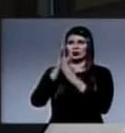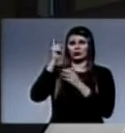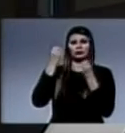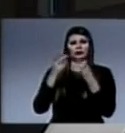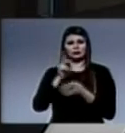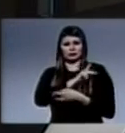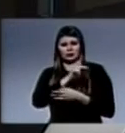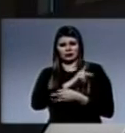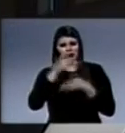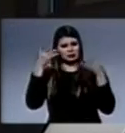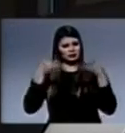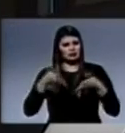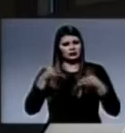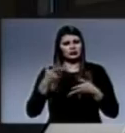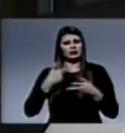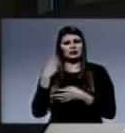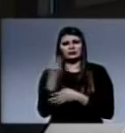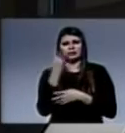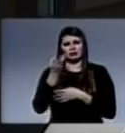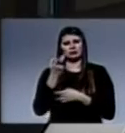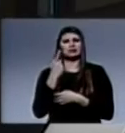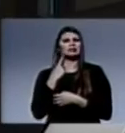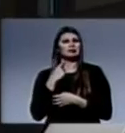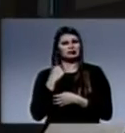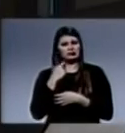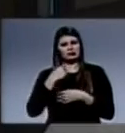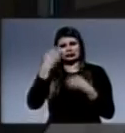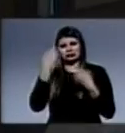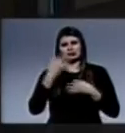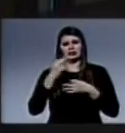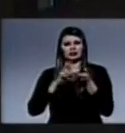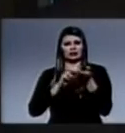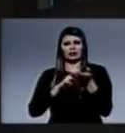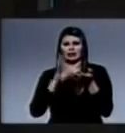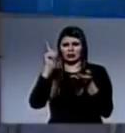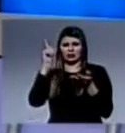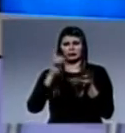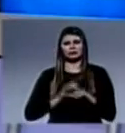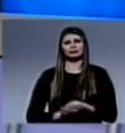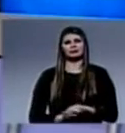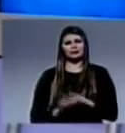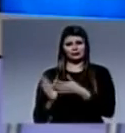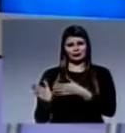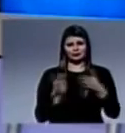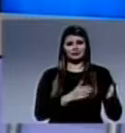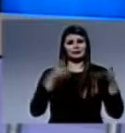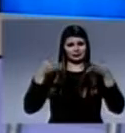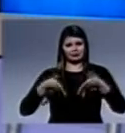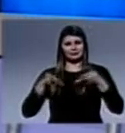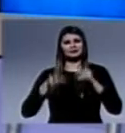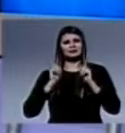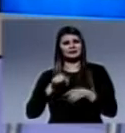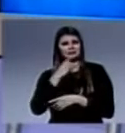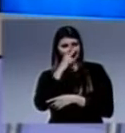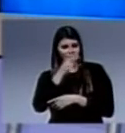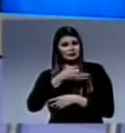gente está empezando a sentir hambre y sed de la palabra del Señor. Y ahora queremos darte a conocer